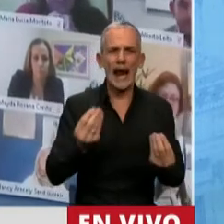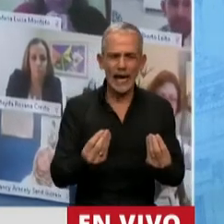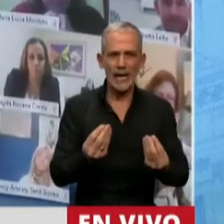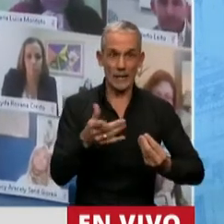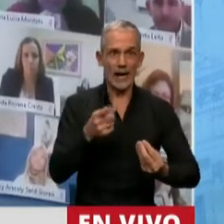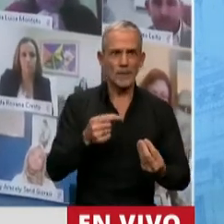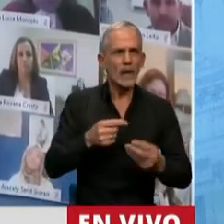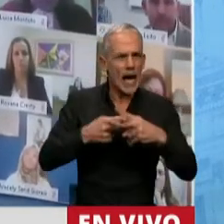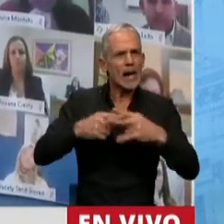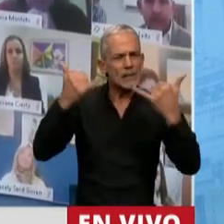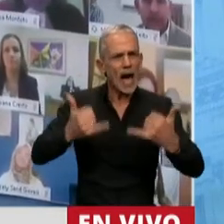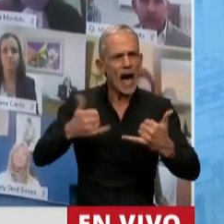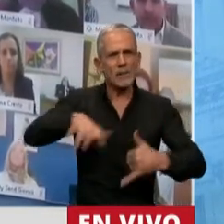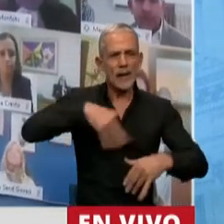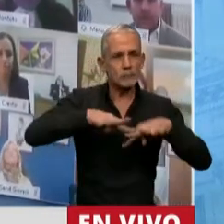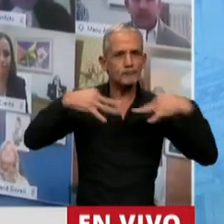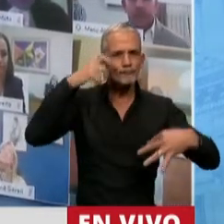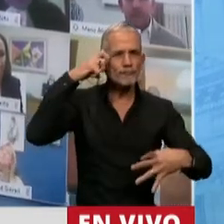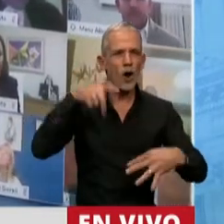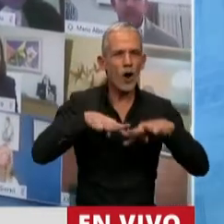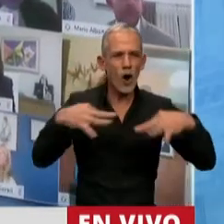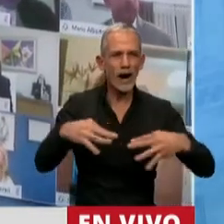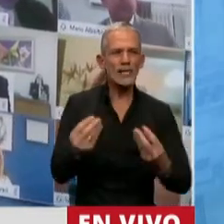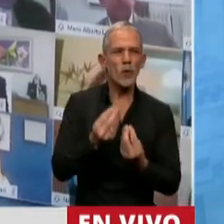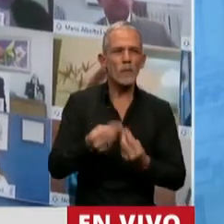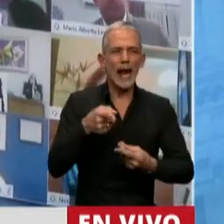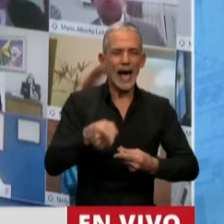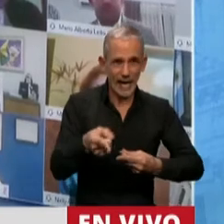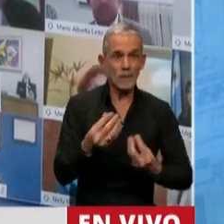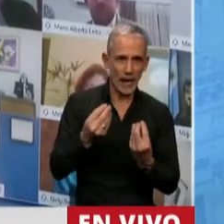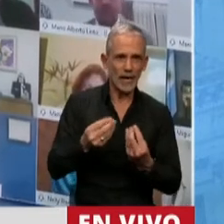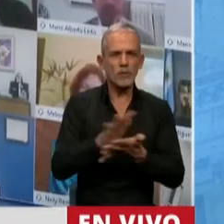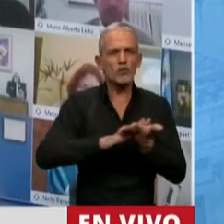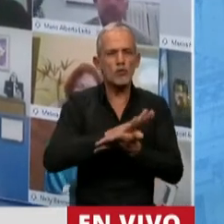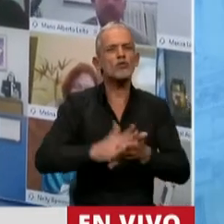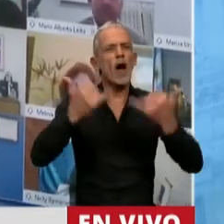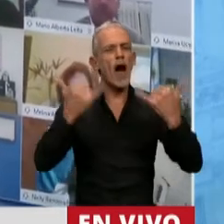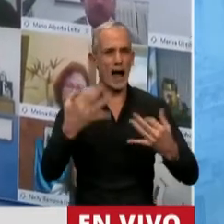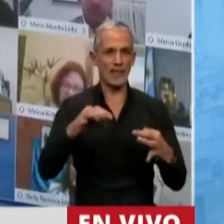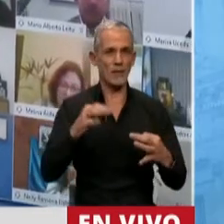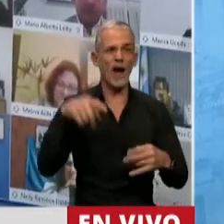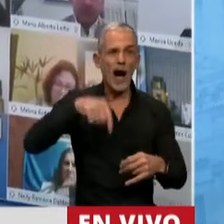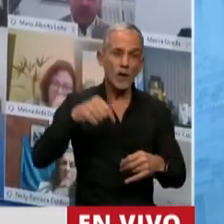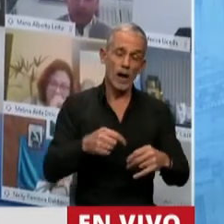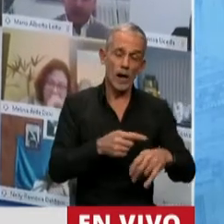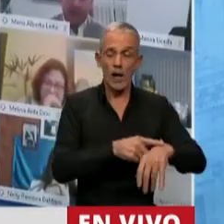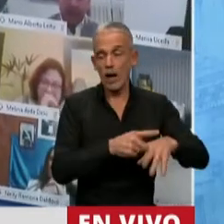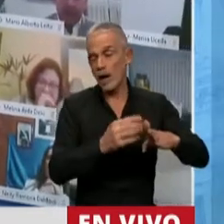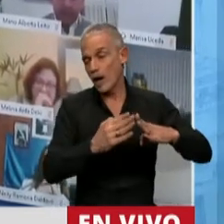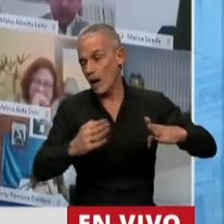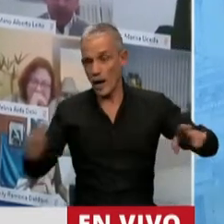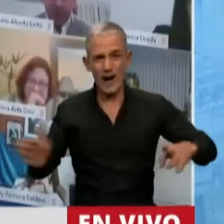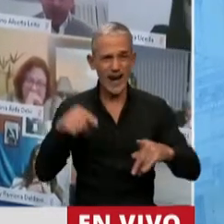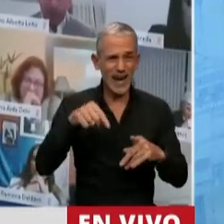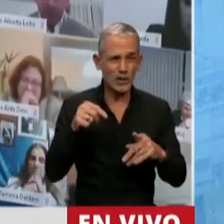herramientas que tenemos para llevar adelante todo lo que la sociedad necesita que solucionemos ya? Y nos vamos a pasar mucho más tiempo